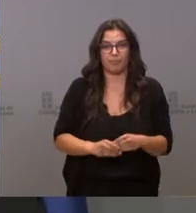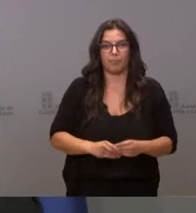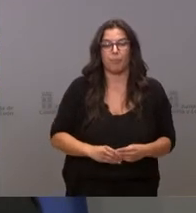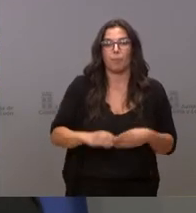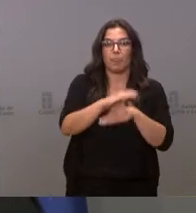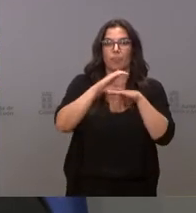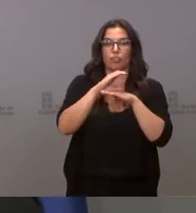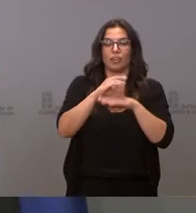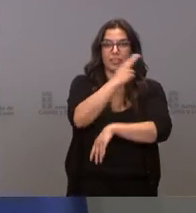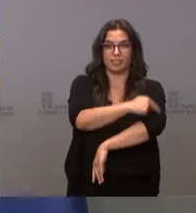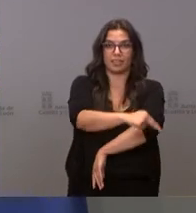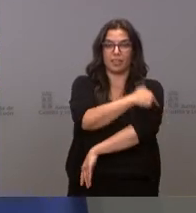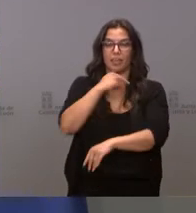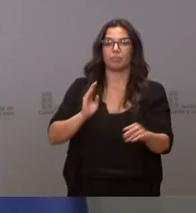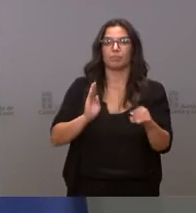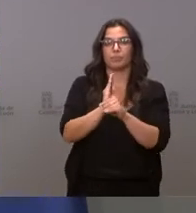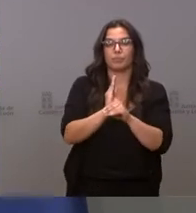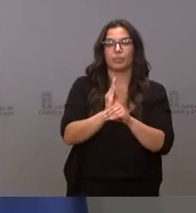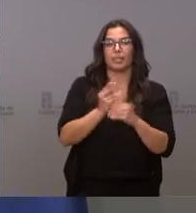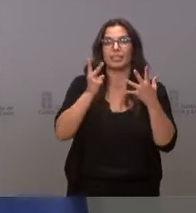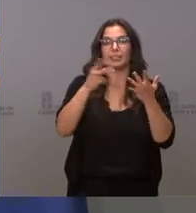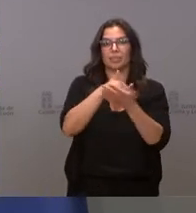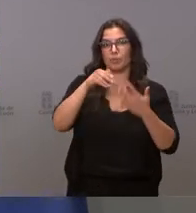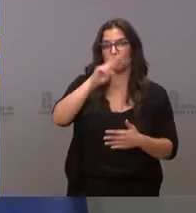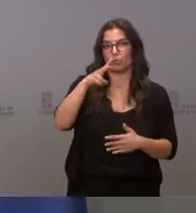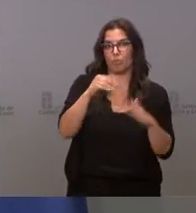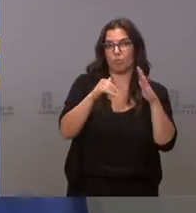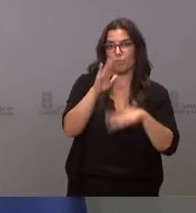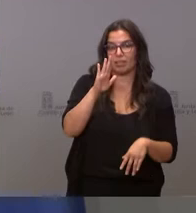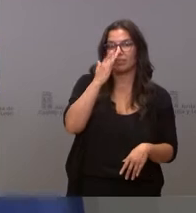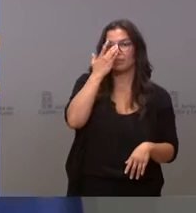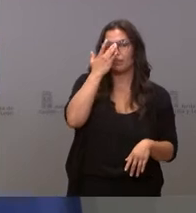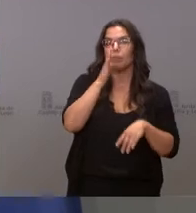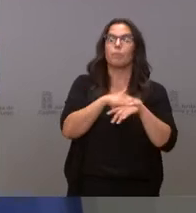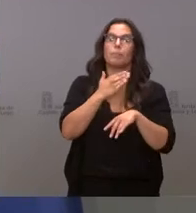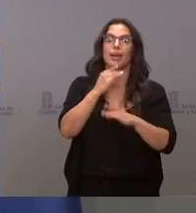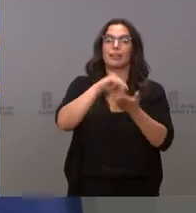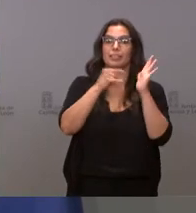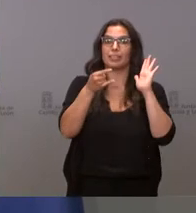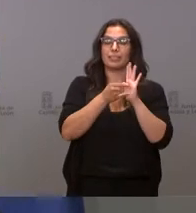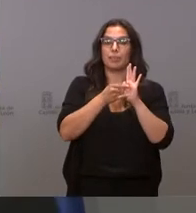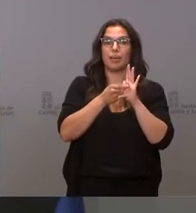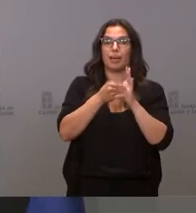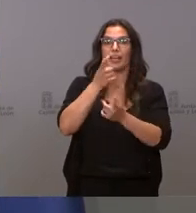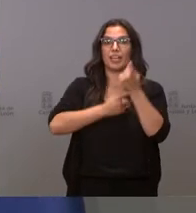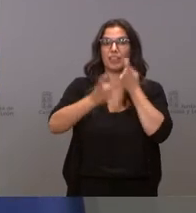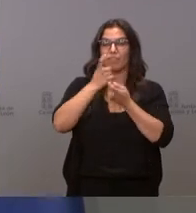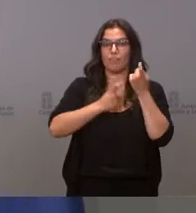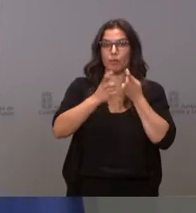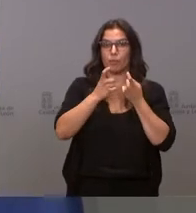Consejería de Sanidad destina más de 7 millones de euros a unificar el sistema de información de los